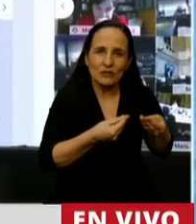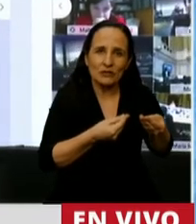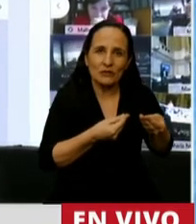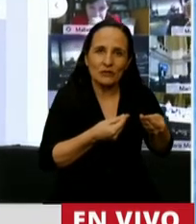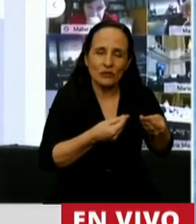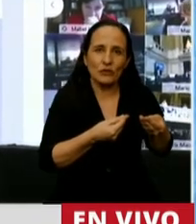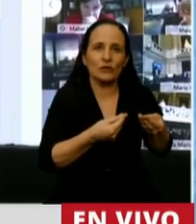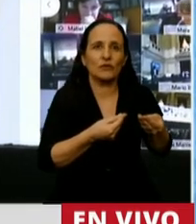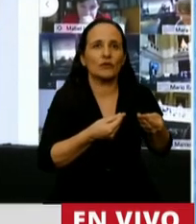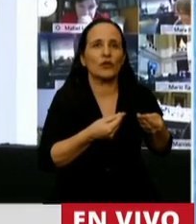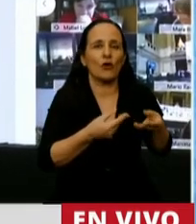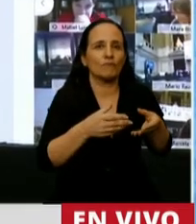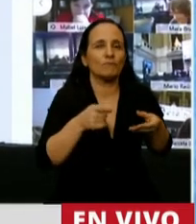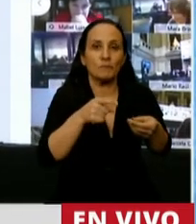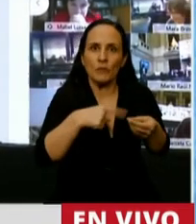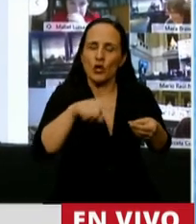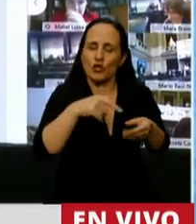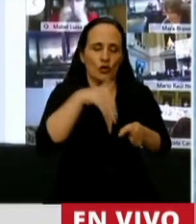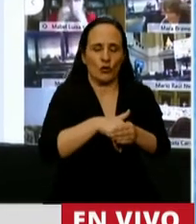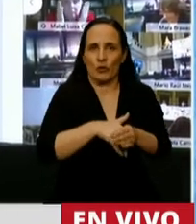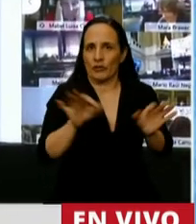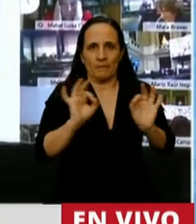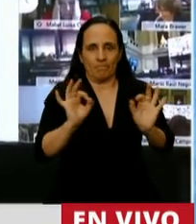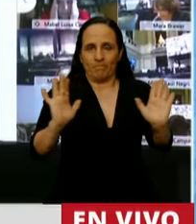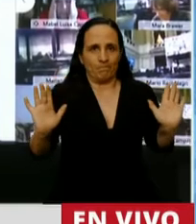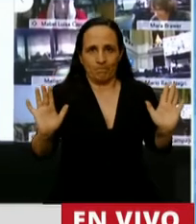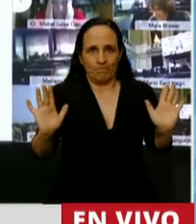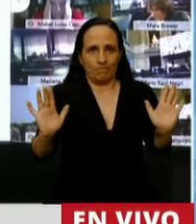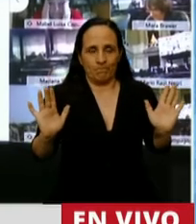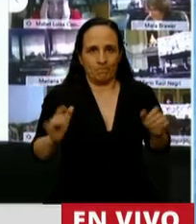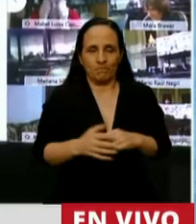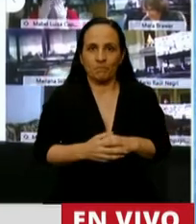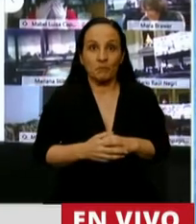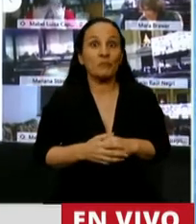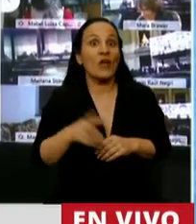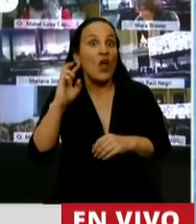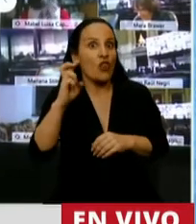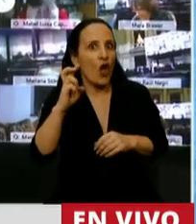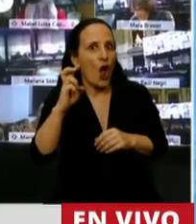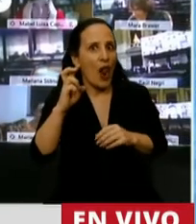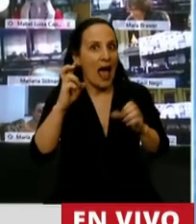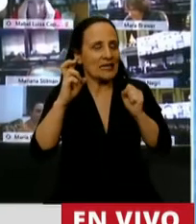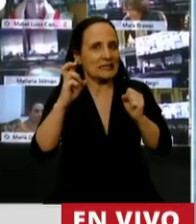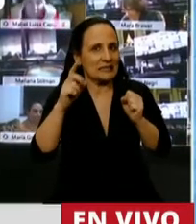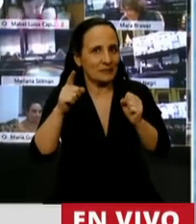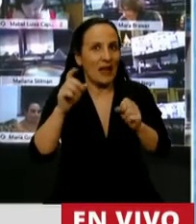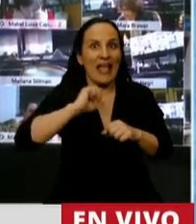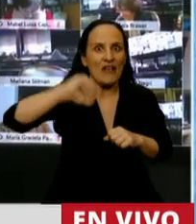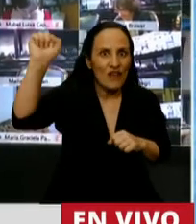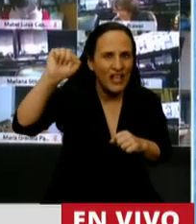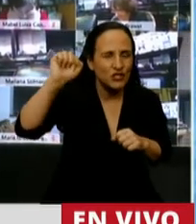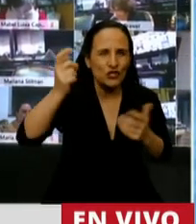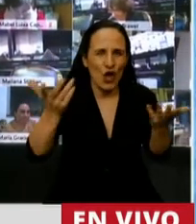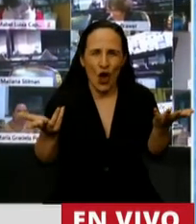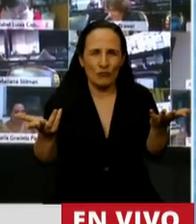tenemos que irnos hasta el año. Uno ve el valor del dólar, la inflación, son inconsistentes en el resto de